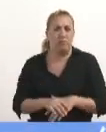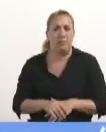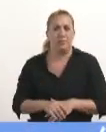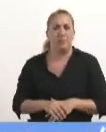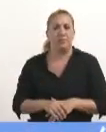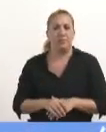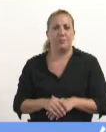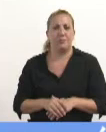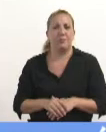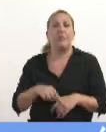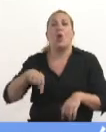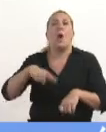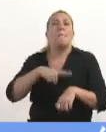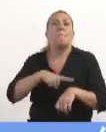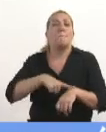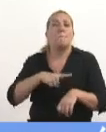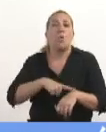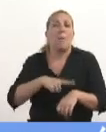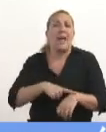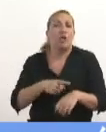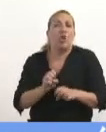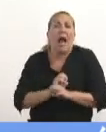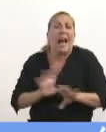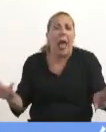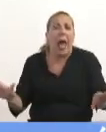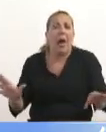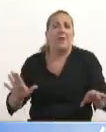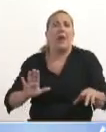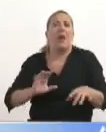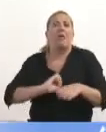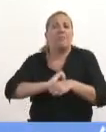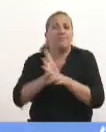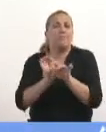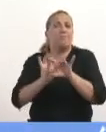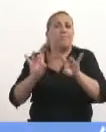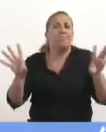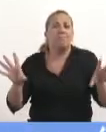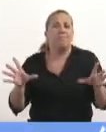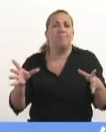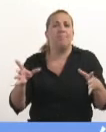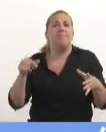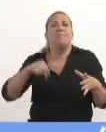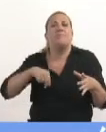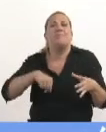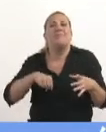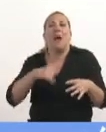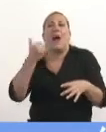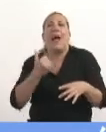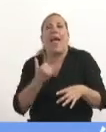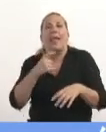momento de tan grave pandemia, detengamos un minuto para discutir